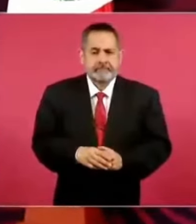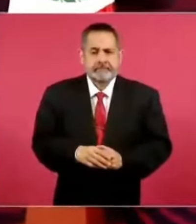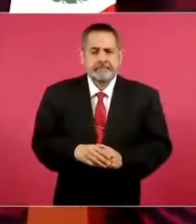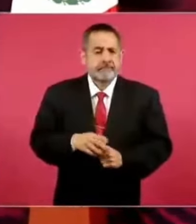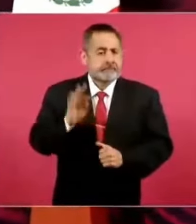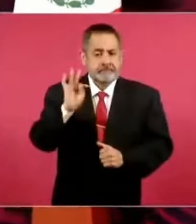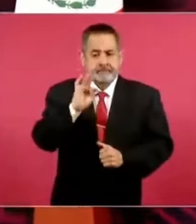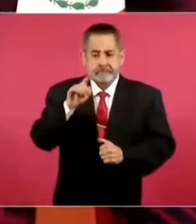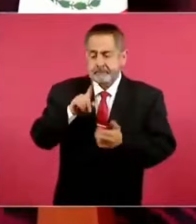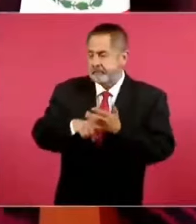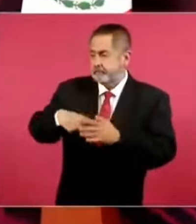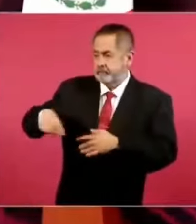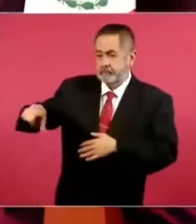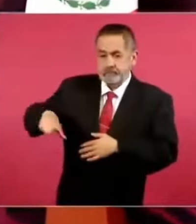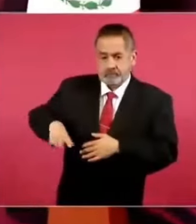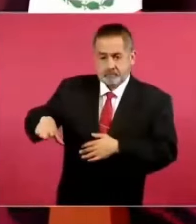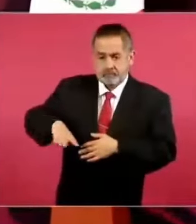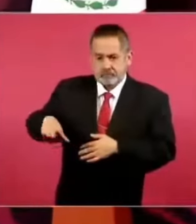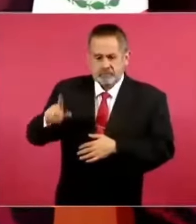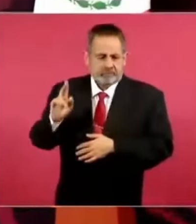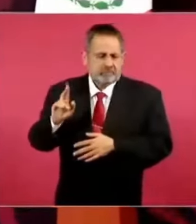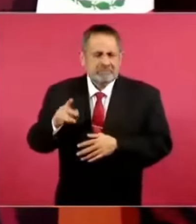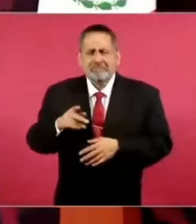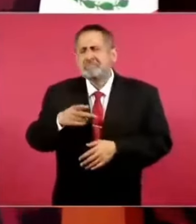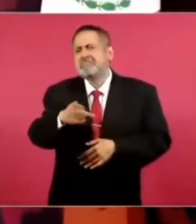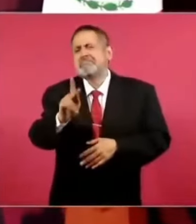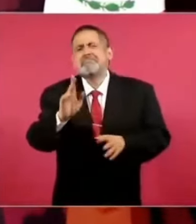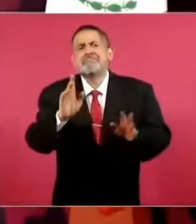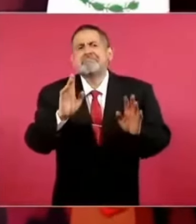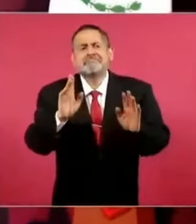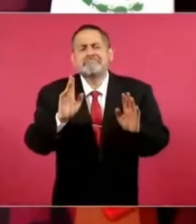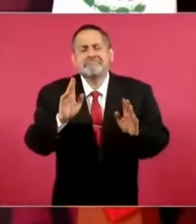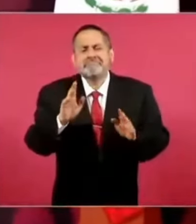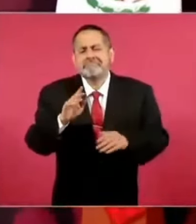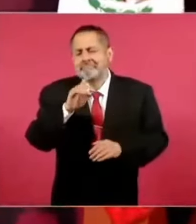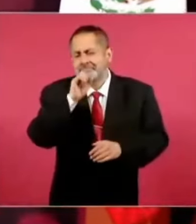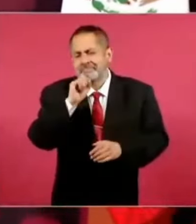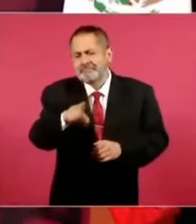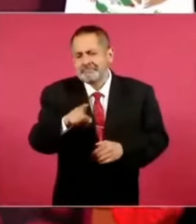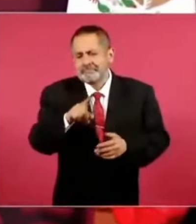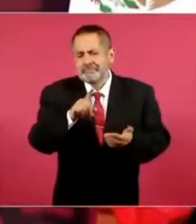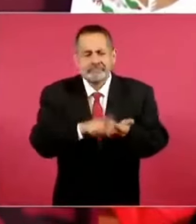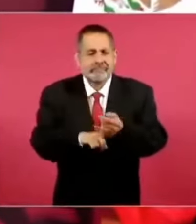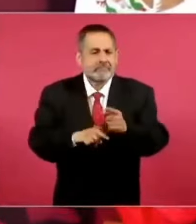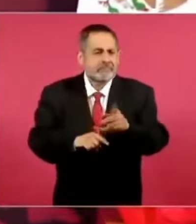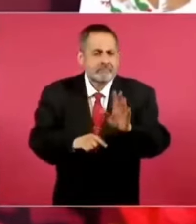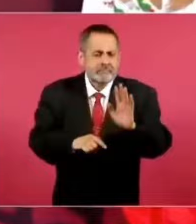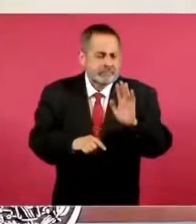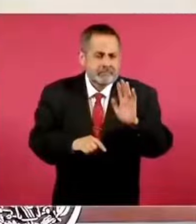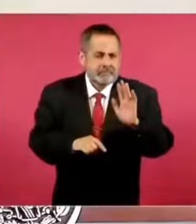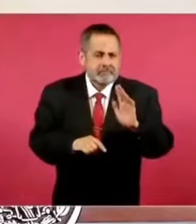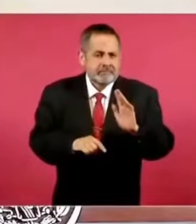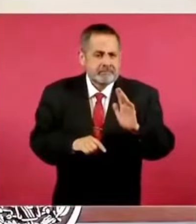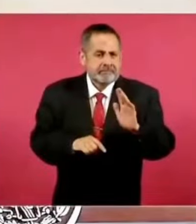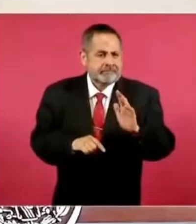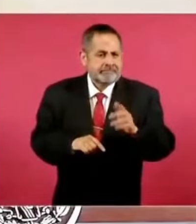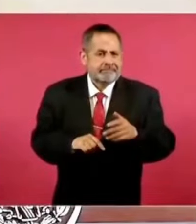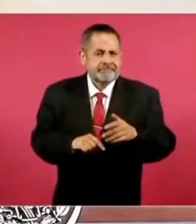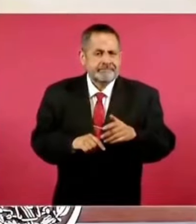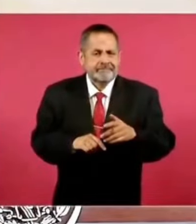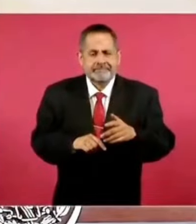de gobierno, pero también si se trata de asuntos que tienen que ver con